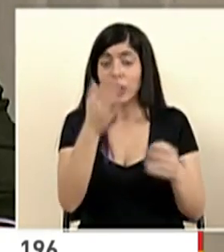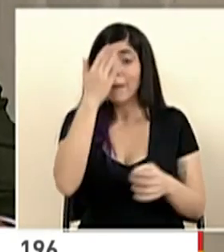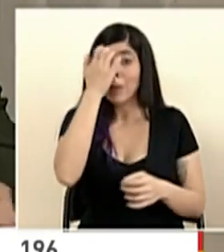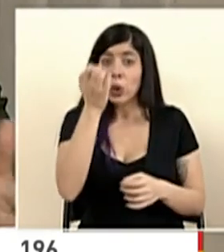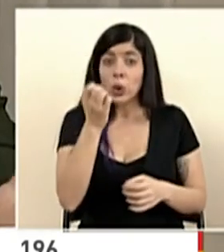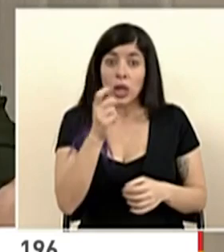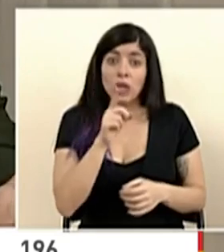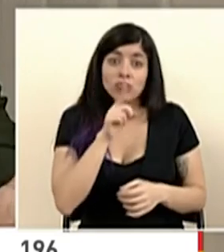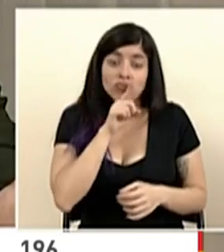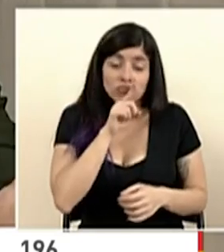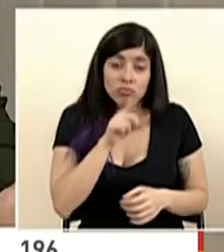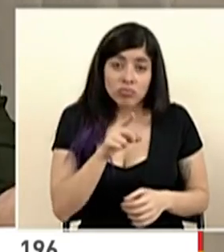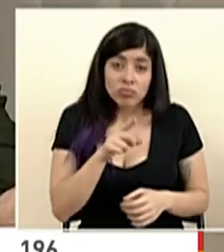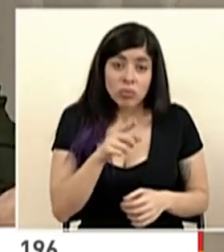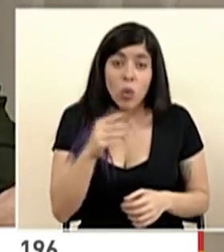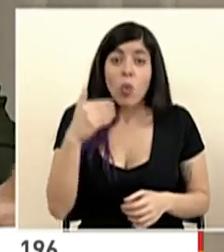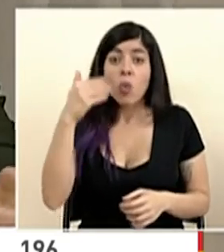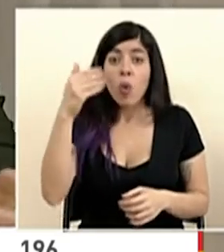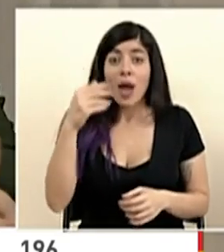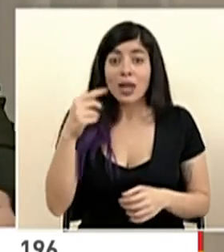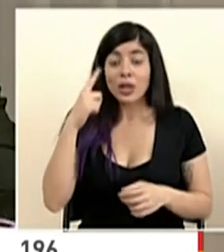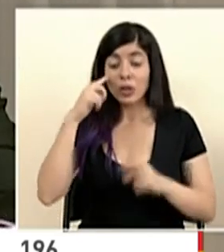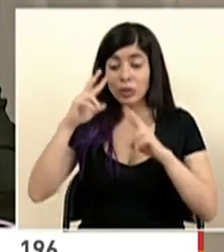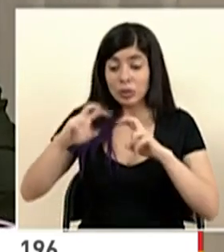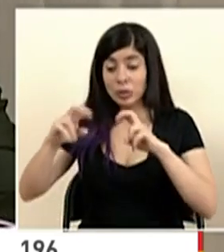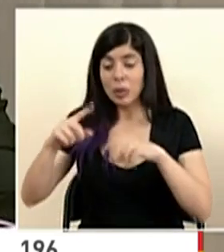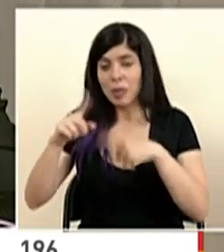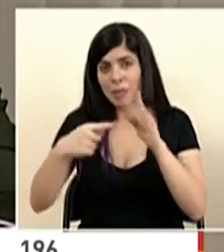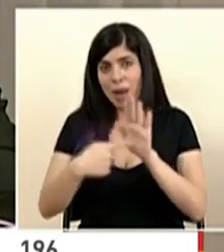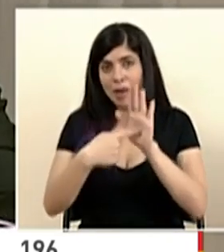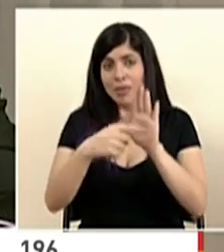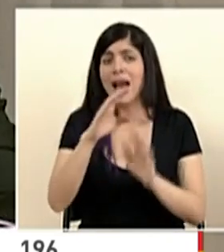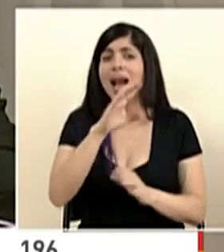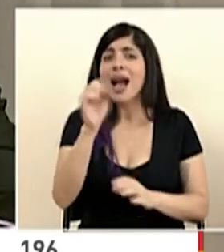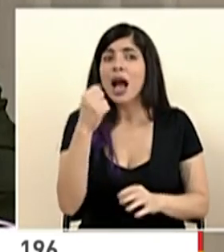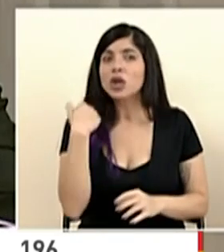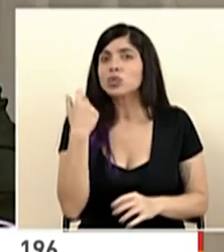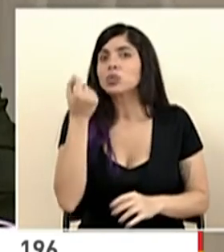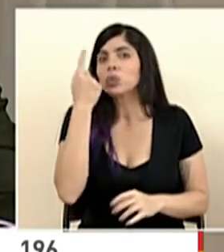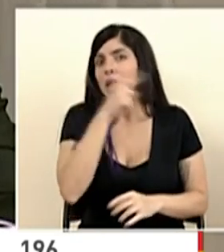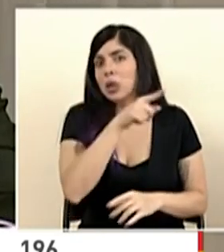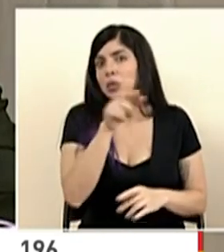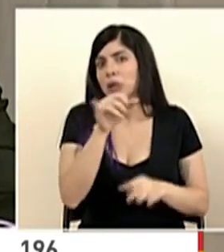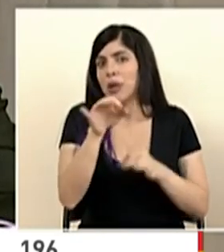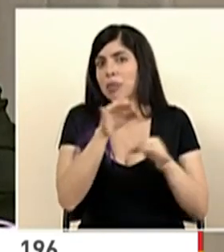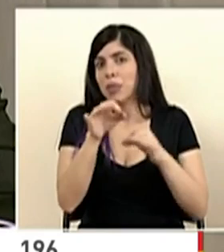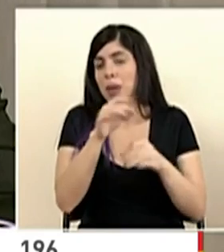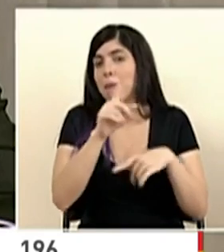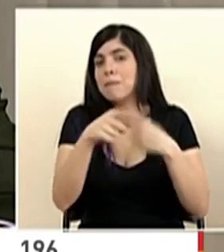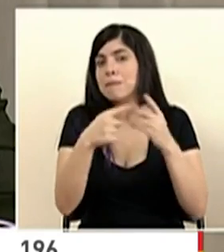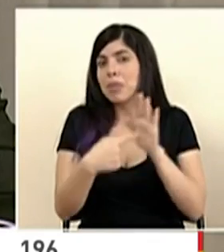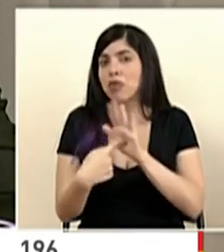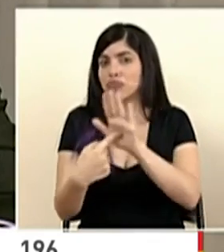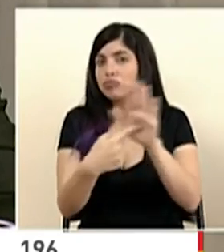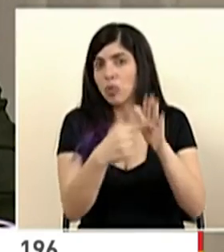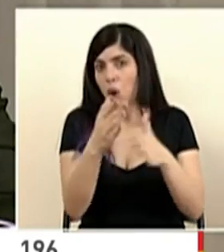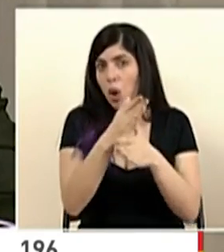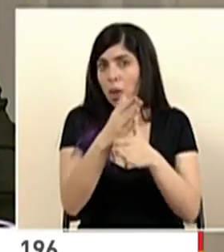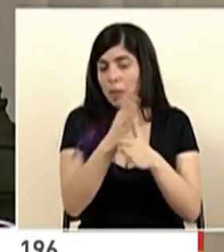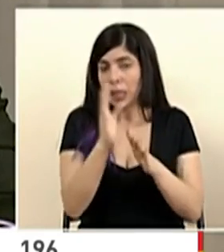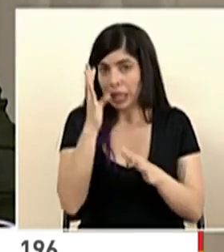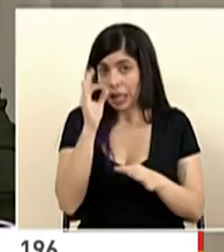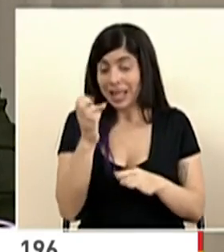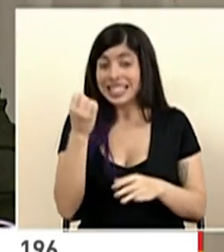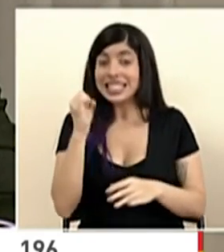porque ciertamente, y se verá cuando se publiquen esas proyecciones, que también la Caja, entiendo, ha informado, que compartirá con los medios de comunicación.